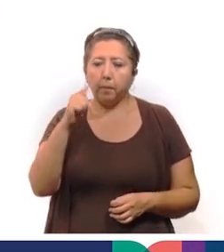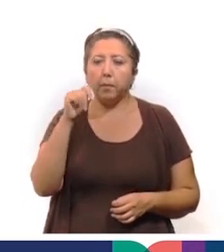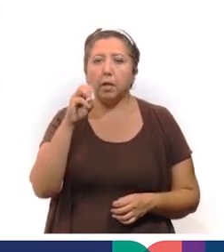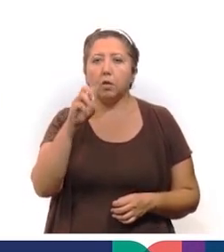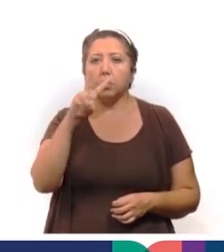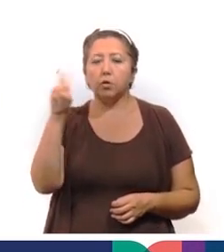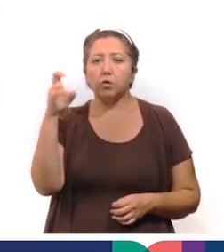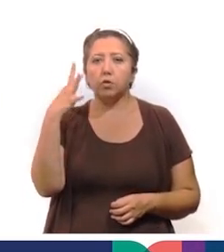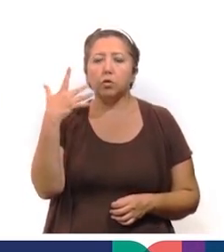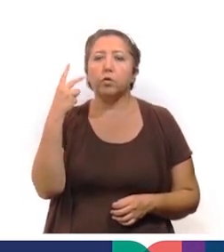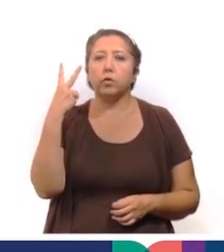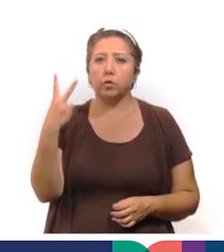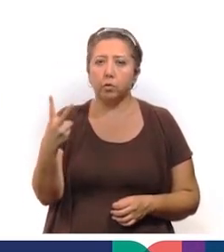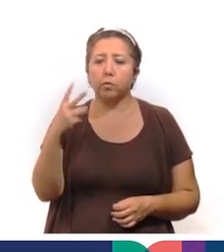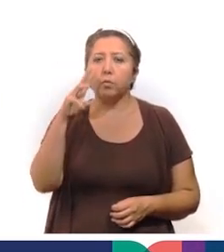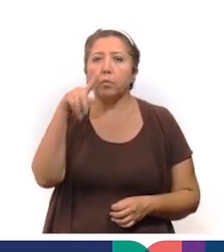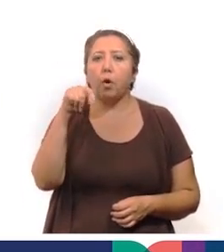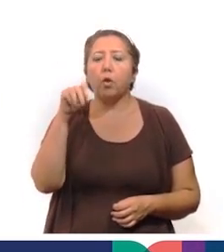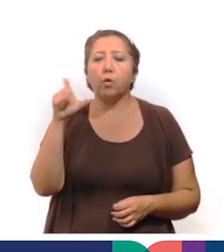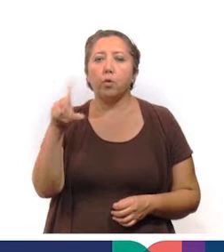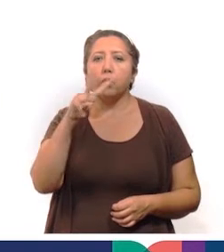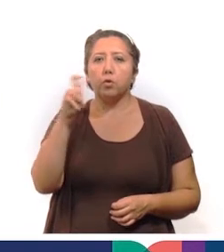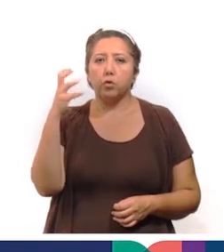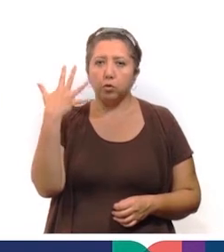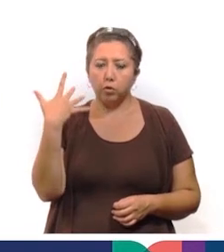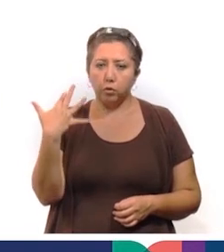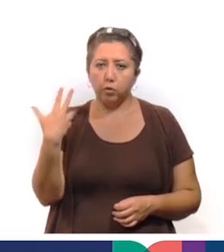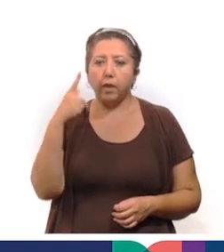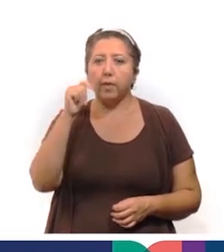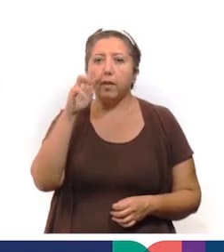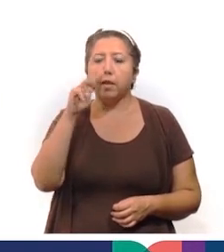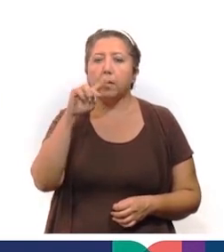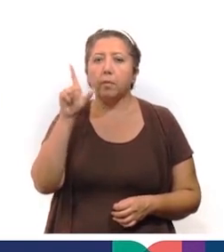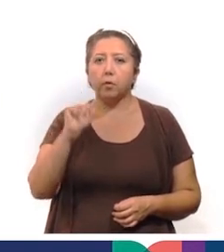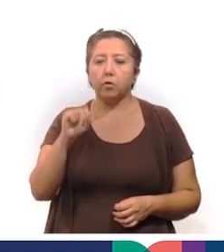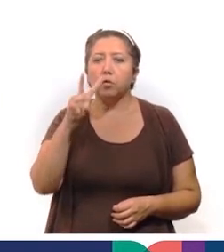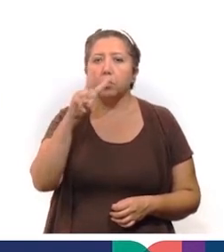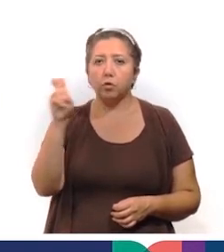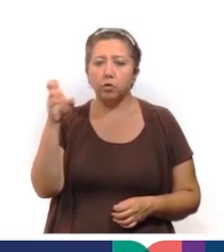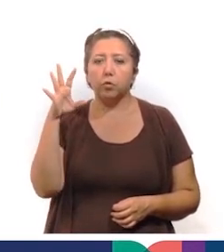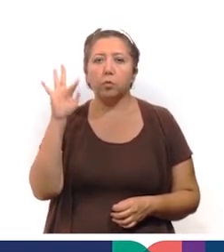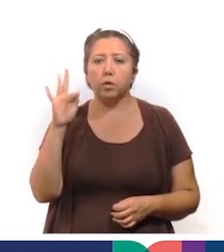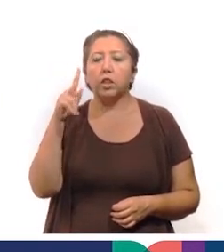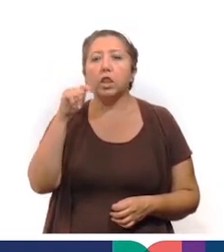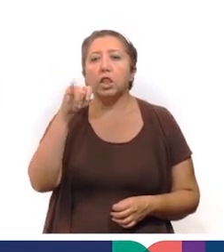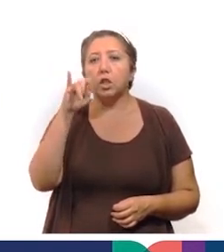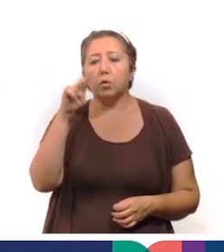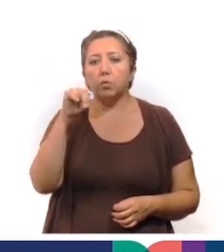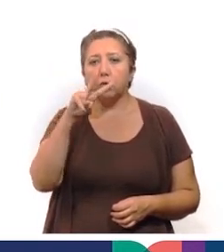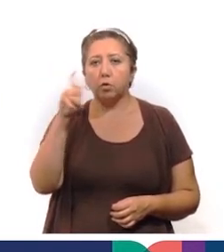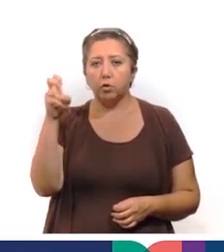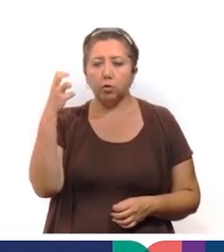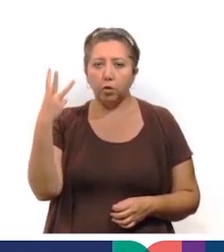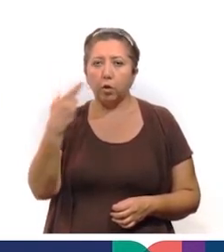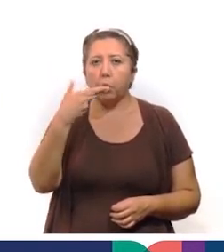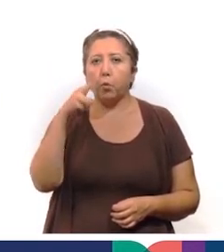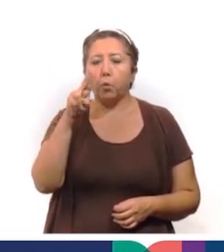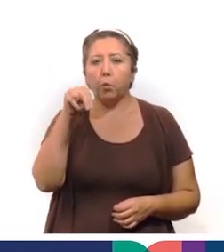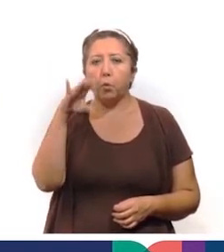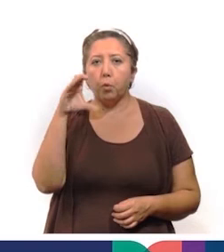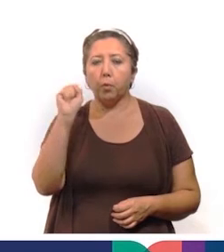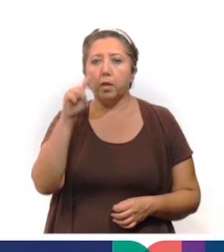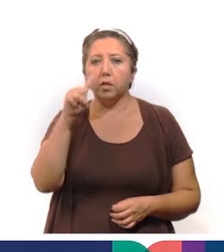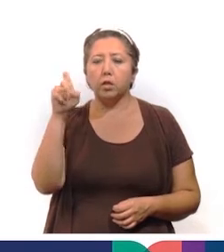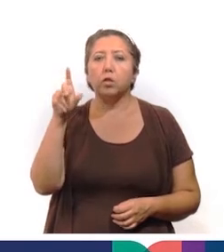Peto, 252, Motul, 250, Temozón, 240, Tinum, 203, Junucmá,